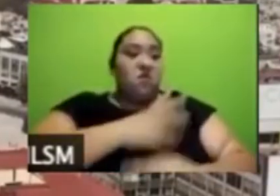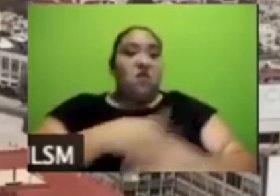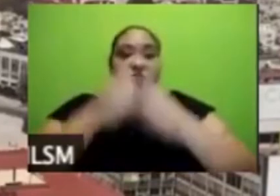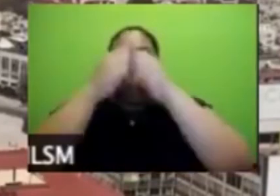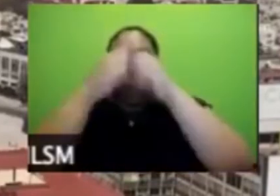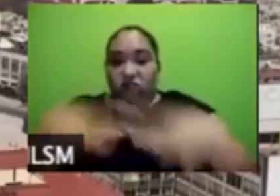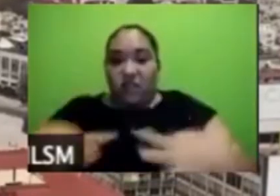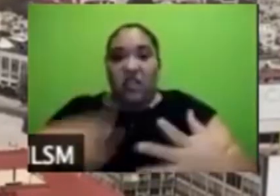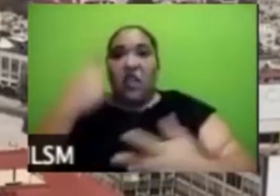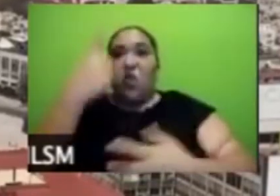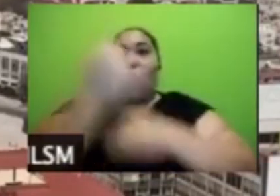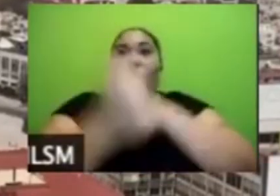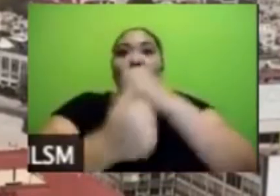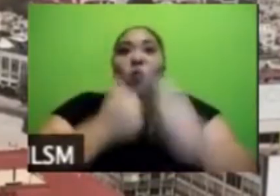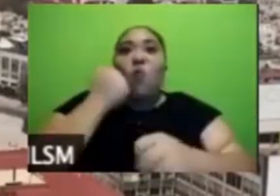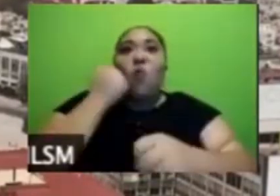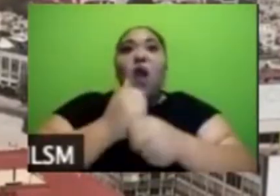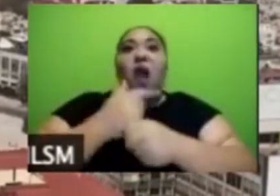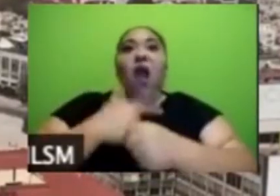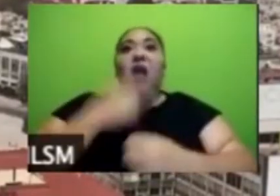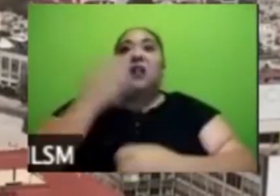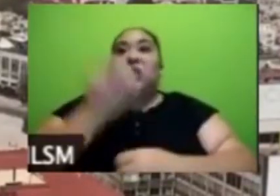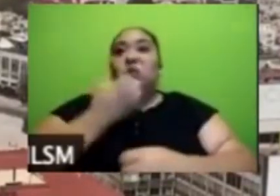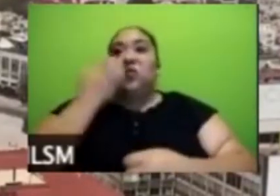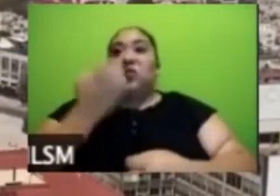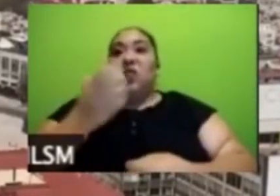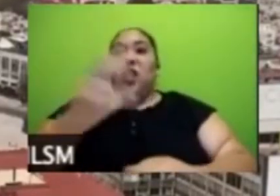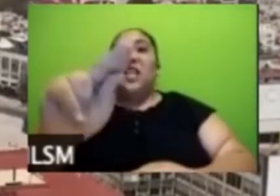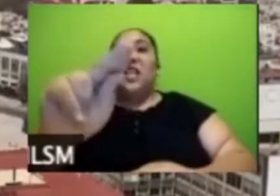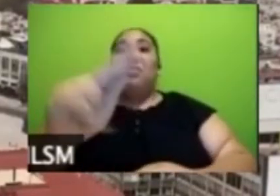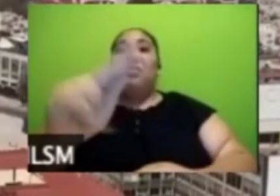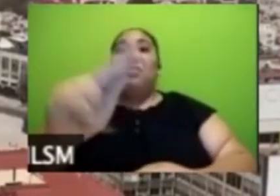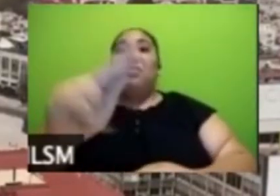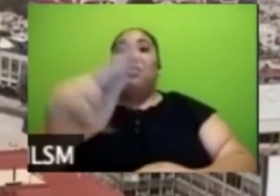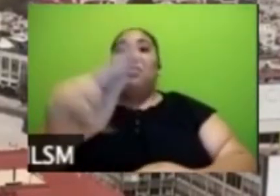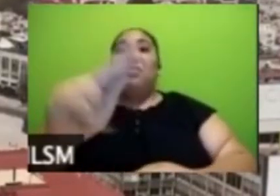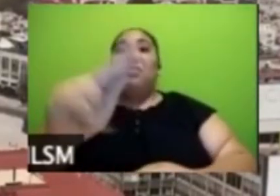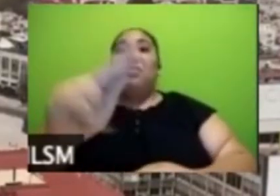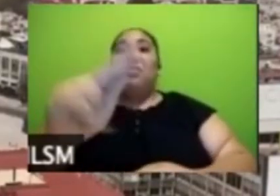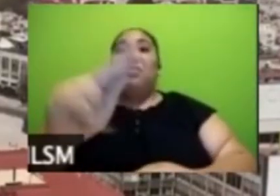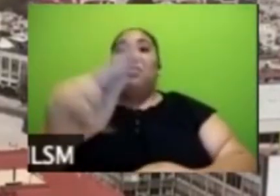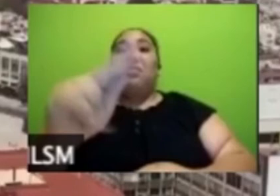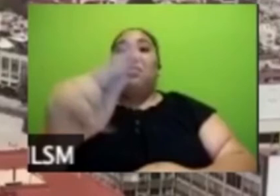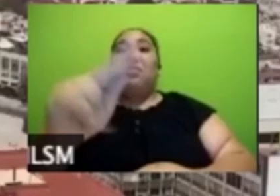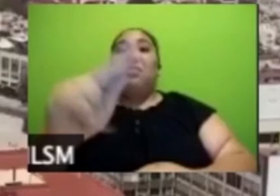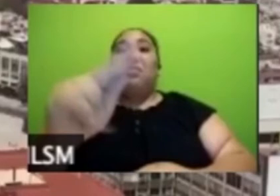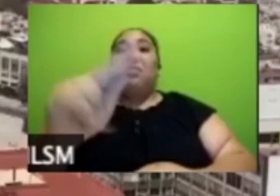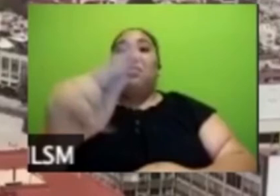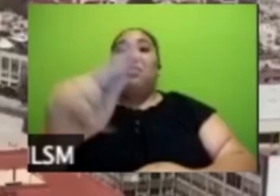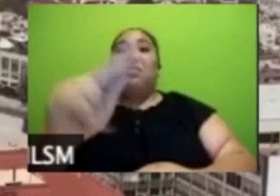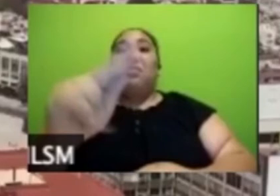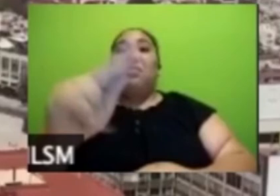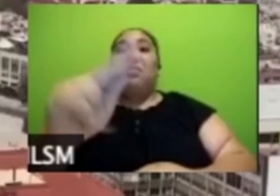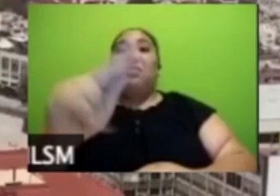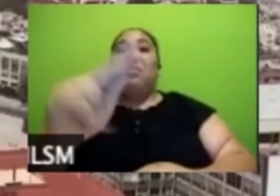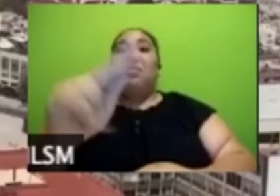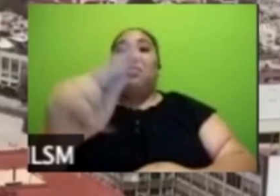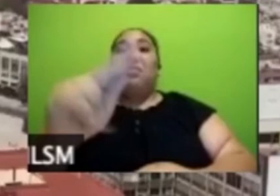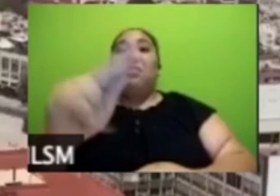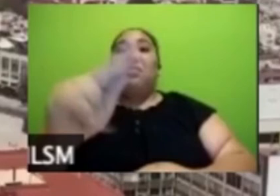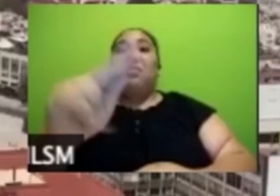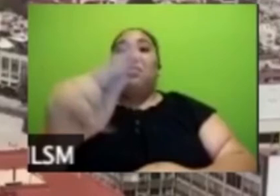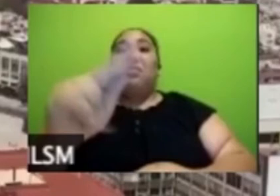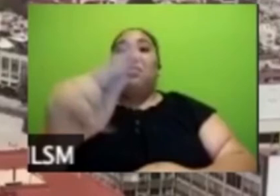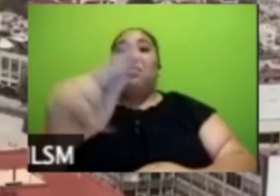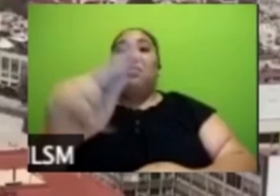el año escolar 85% de ellos porque dicen si he tomado tu acción en línea si he hecho tareas si he oído conferencias